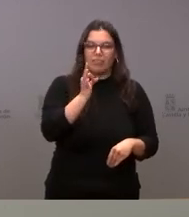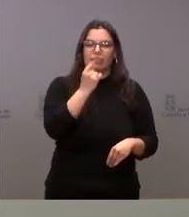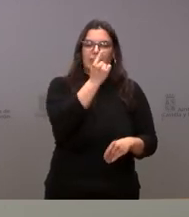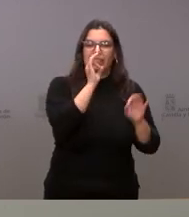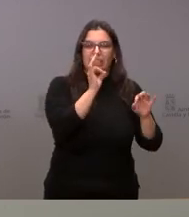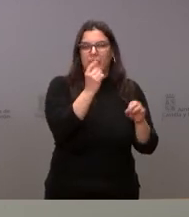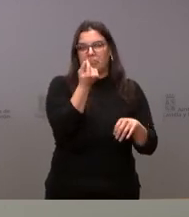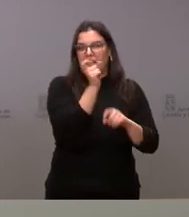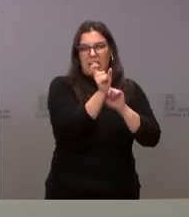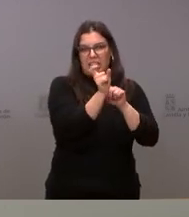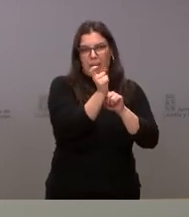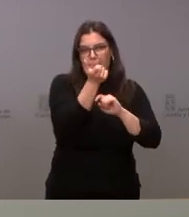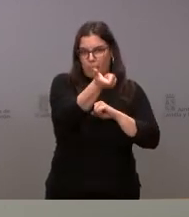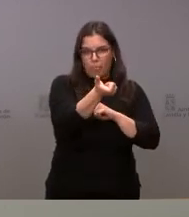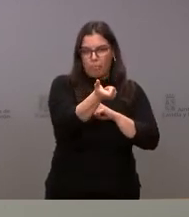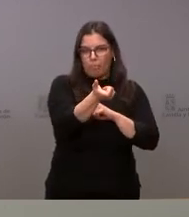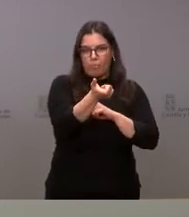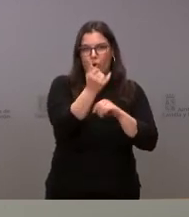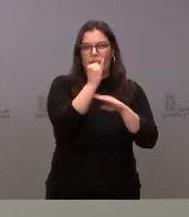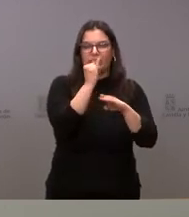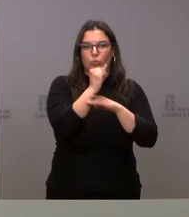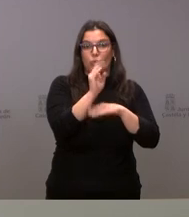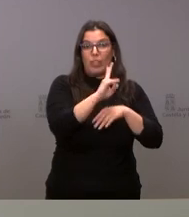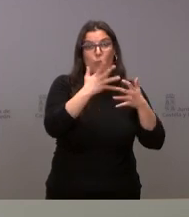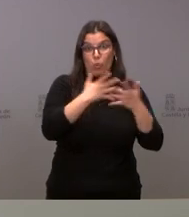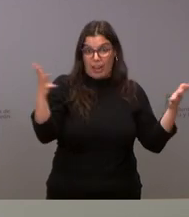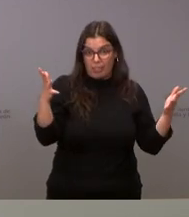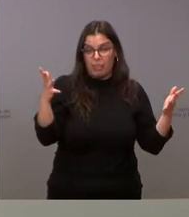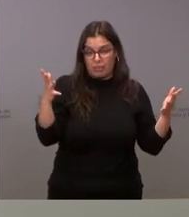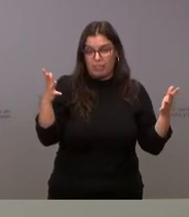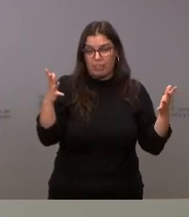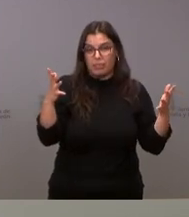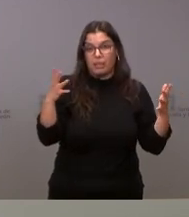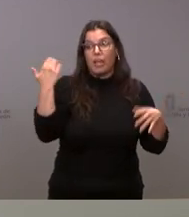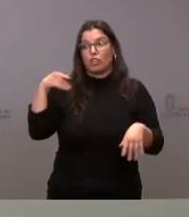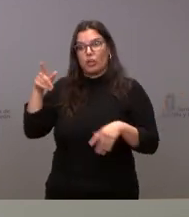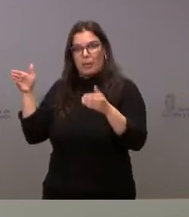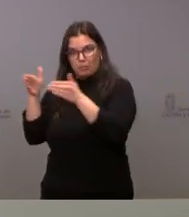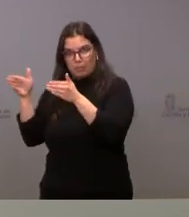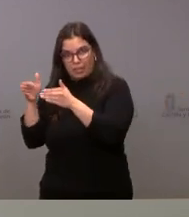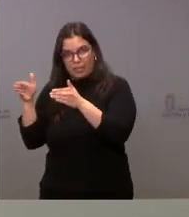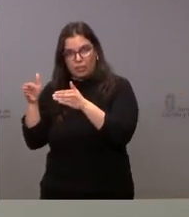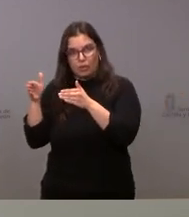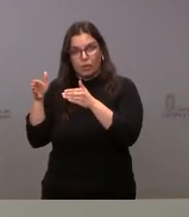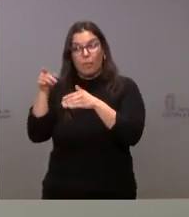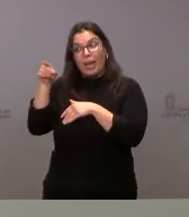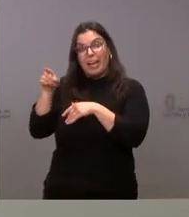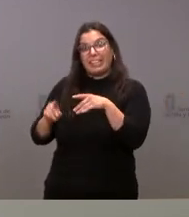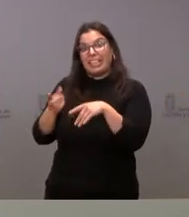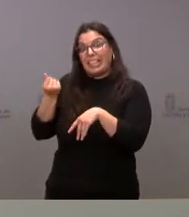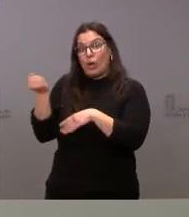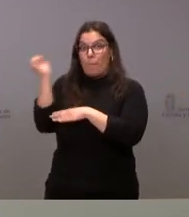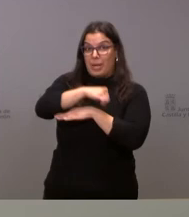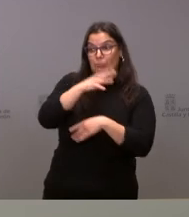cantidad pequeña como usted ve hablamos de un instituto en Valladolid muy grande el de Soria que es más pequeño pero tiene una inversión mucho mayor ¿por qué? porque es una